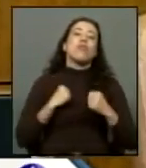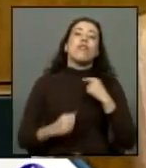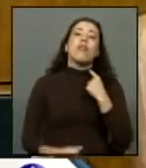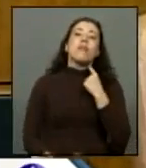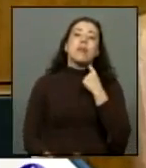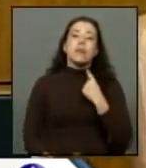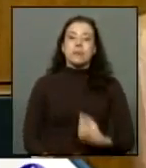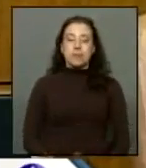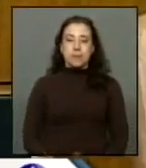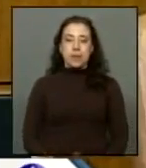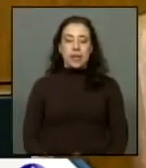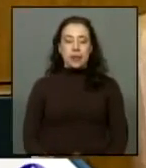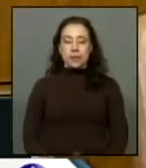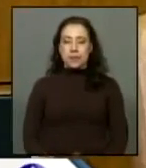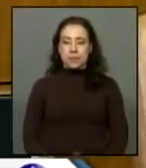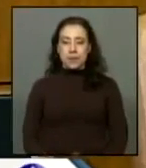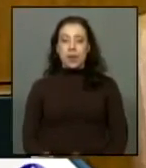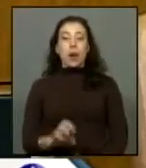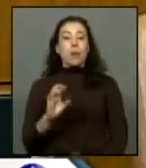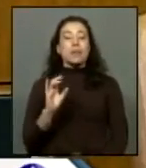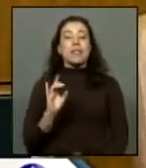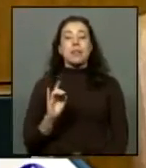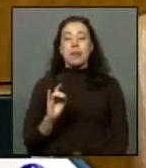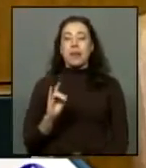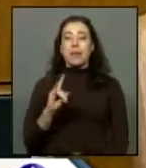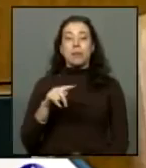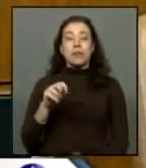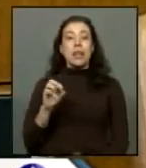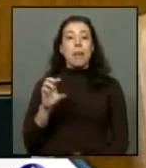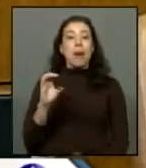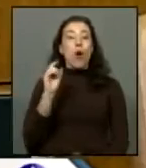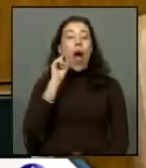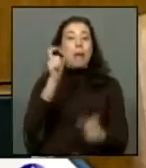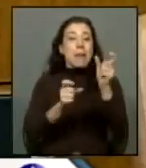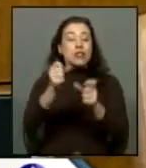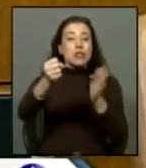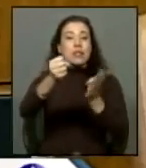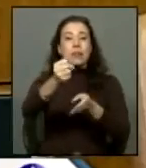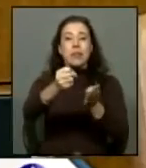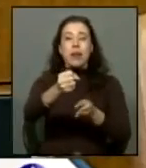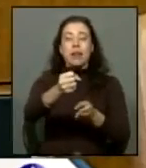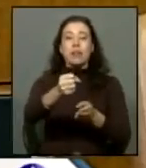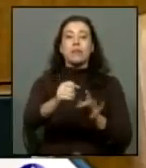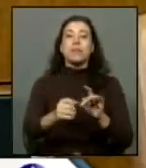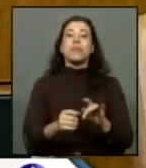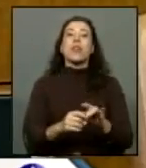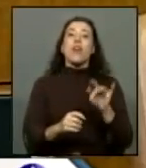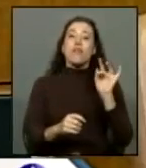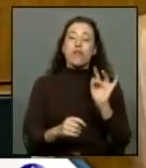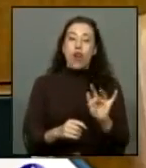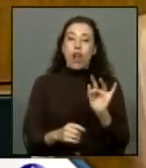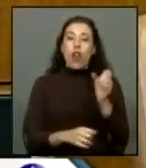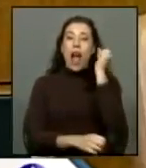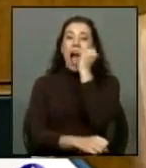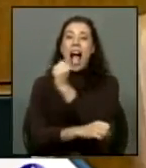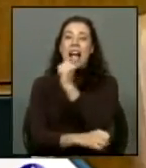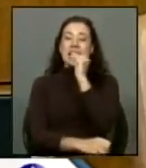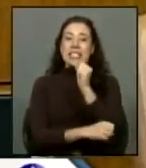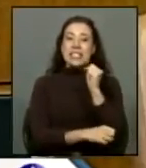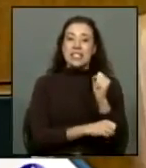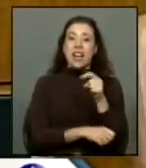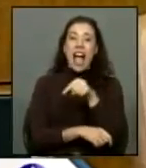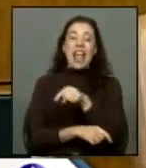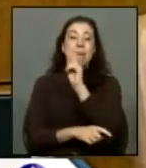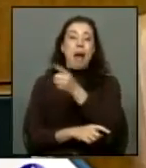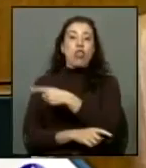presidente en Punta Peuco hay torturadores violadores y asesinos y ahí los